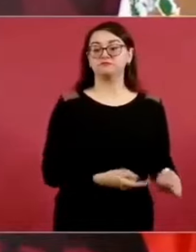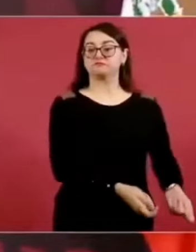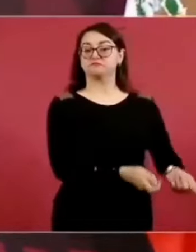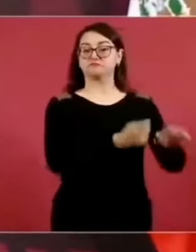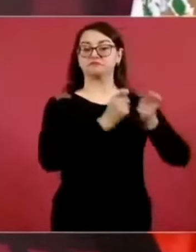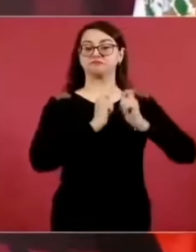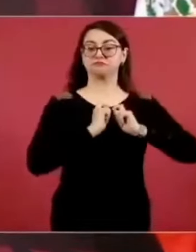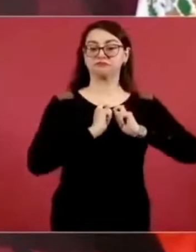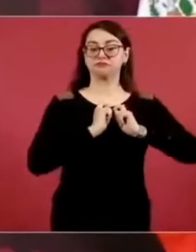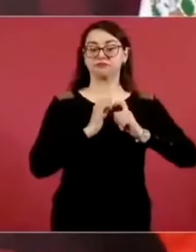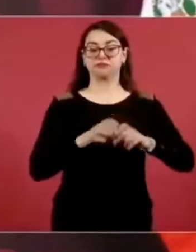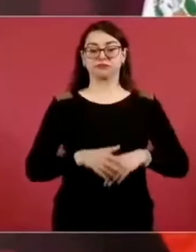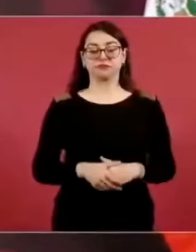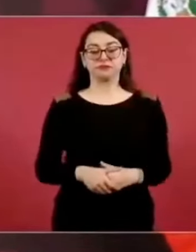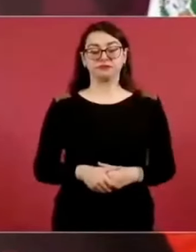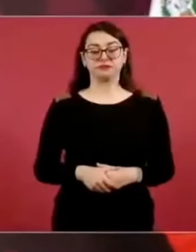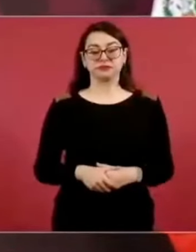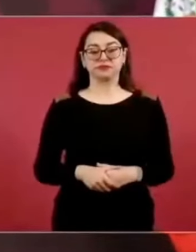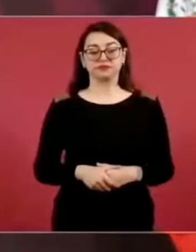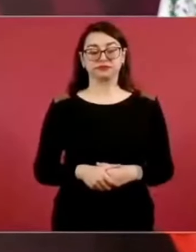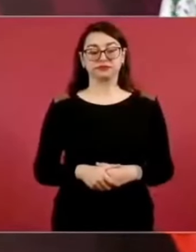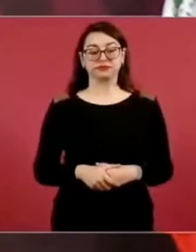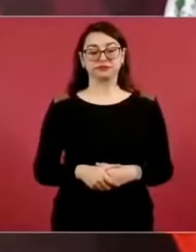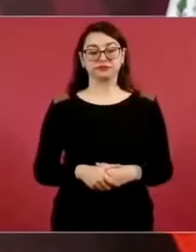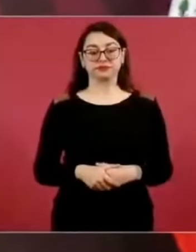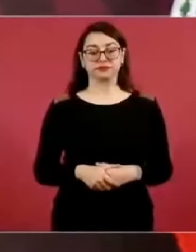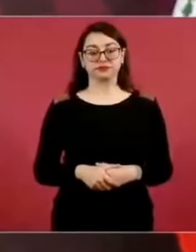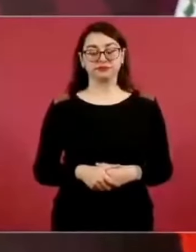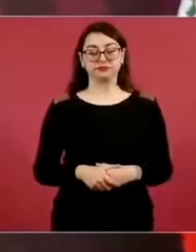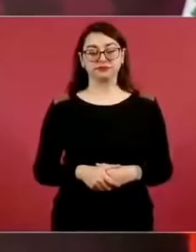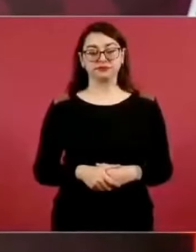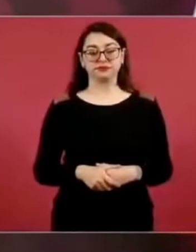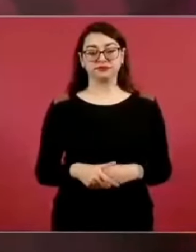y como la gente ya estaba harta del pream,